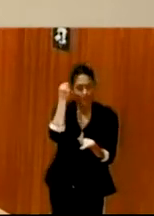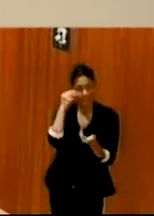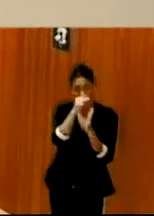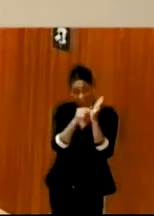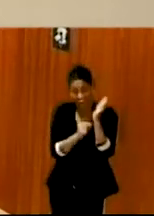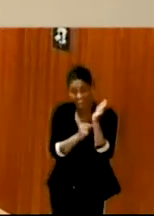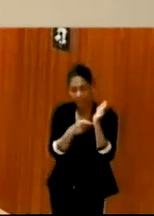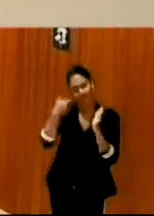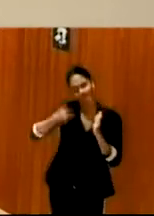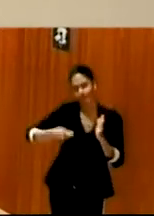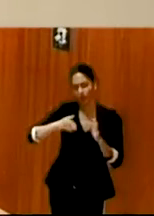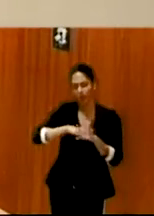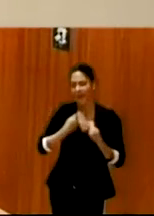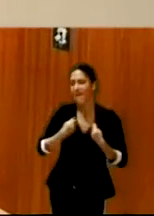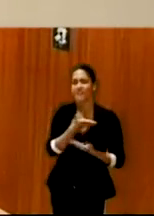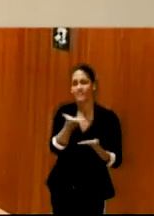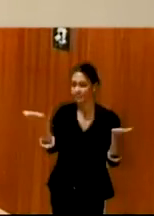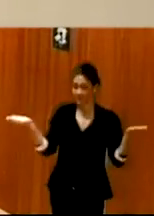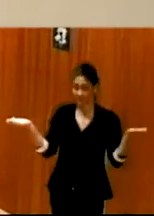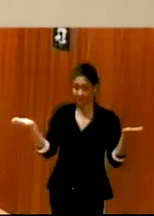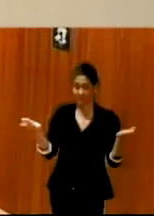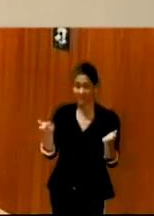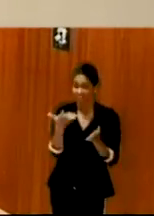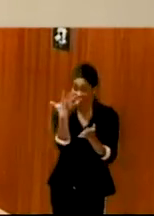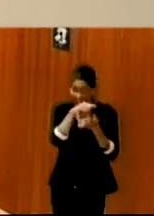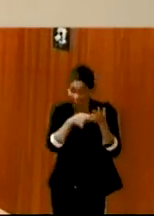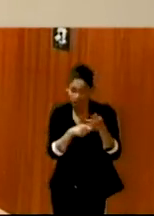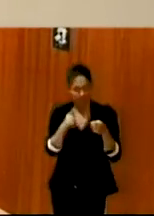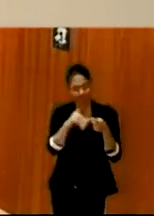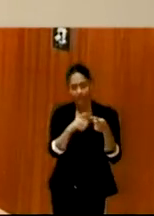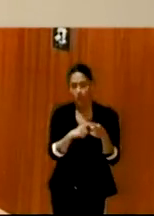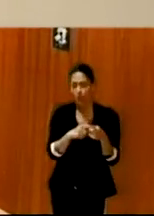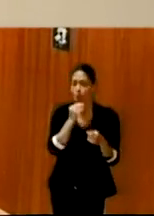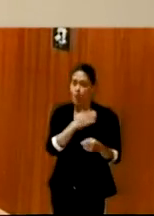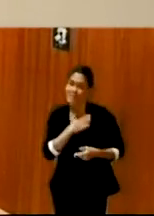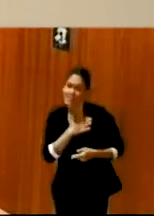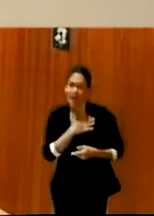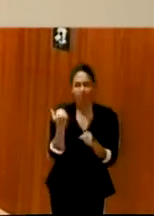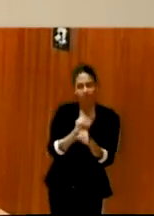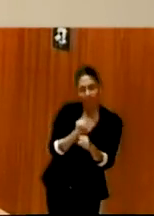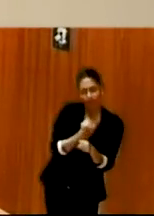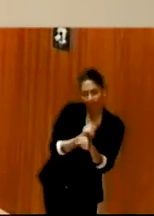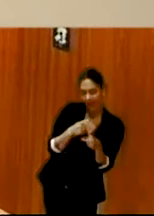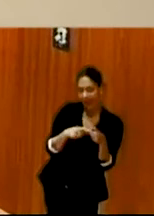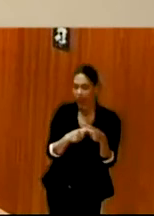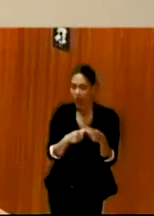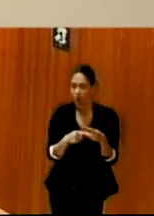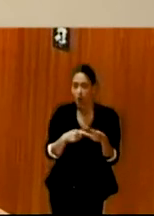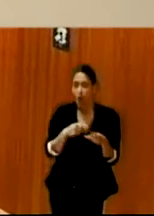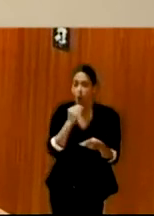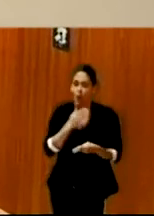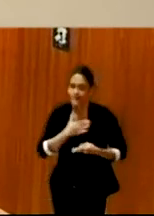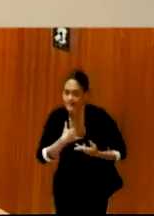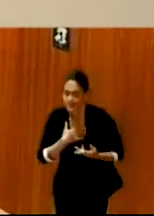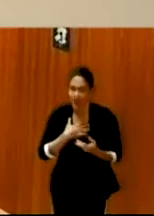Y esos cinco requisitos son humildad, disciplina, honestidad, trabajo